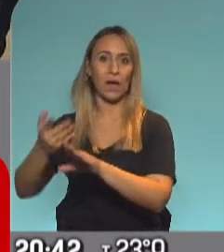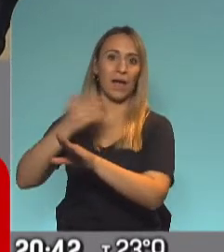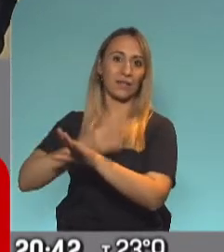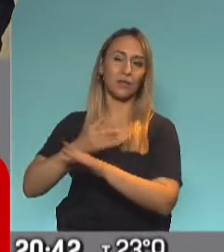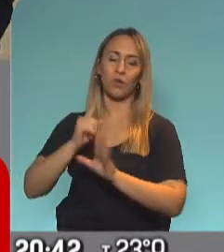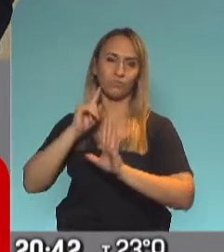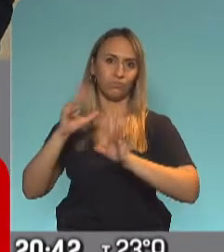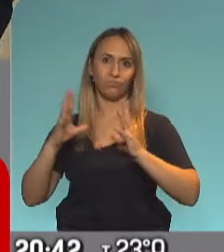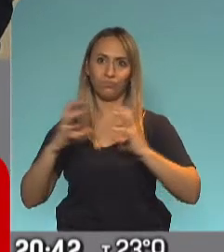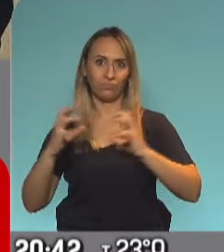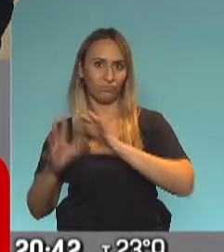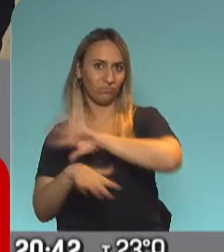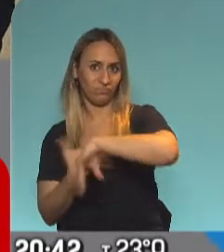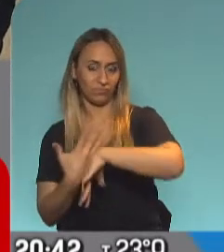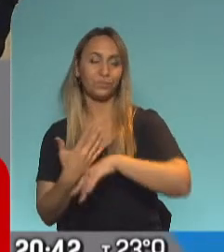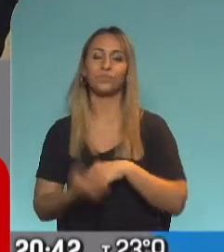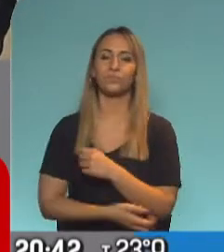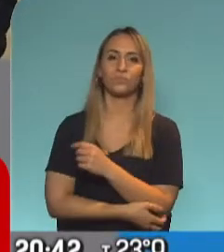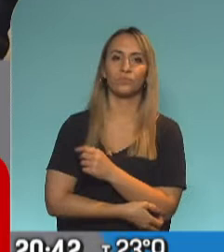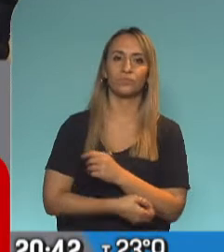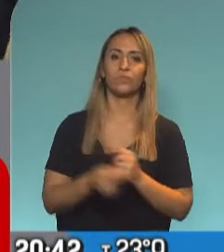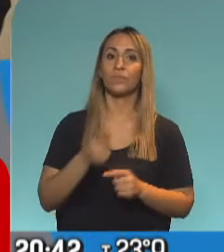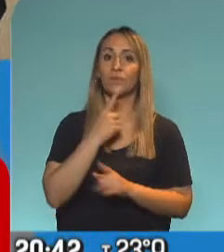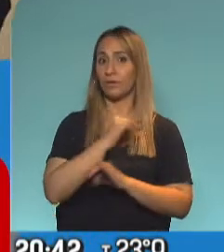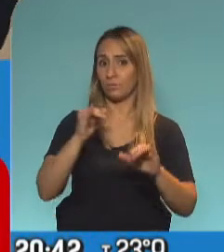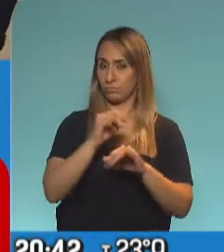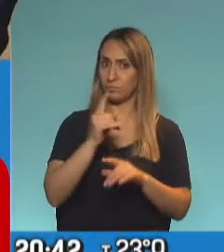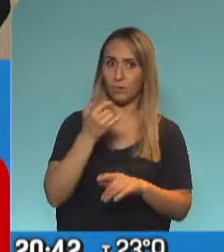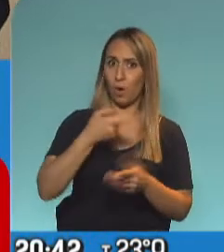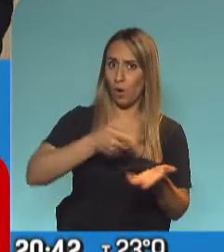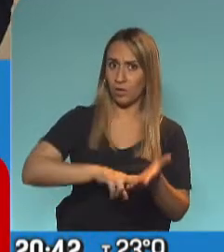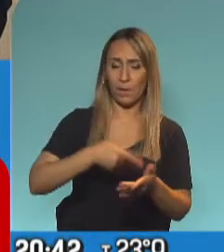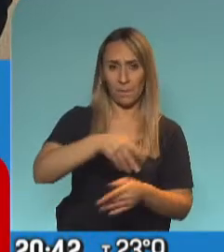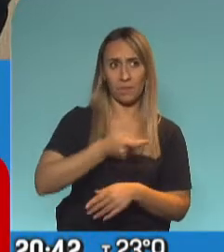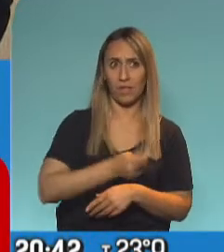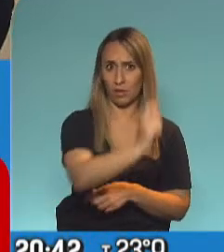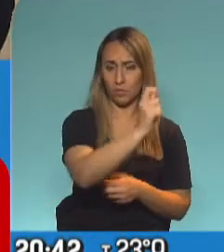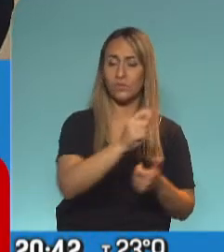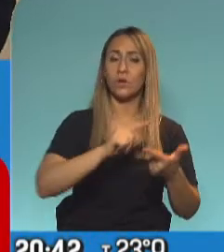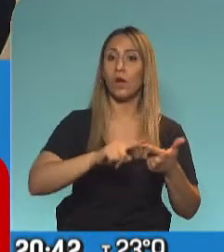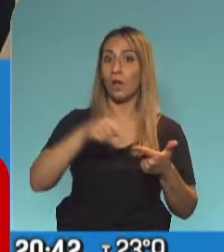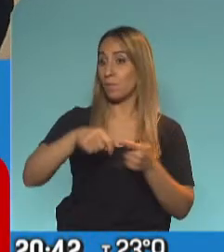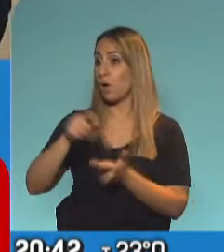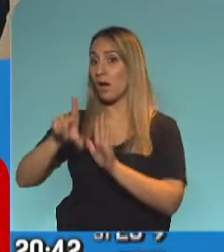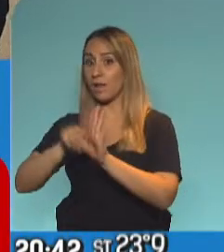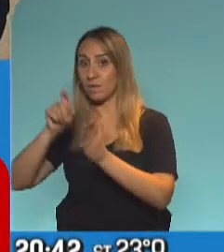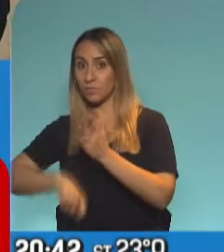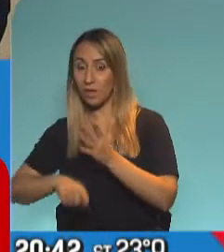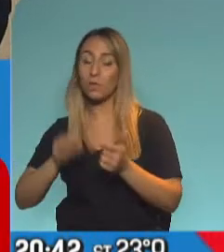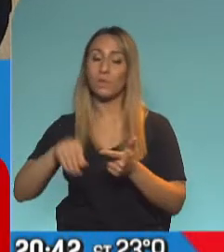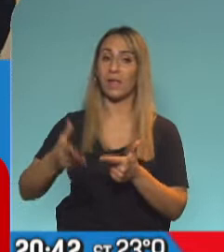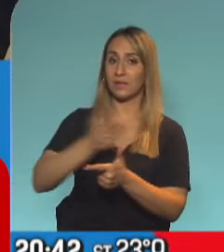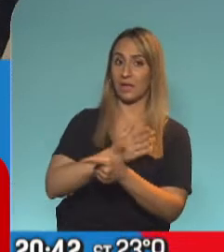conflicto. Manifestó que lo va a volver a hacer, tanto por la demanda y también ahora cuando se firmó la ley. Otro de los puntos